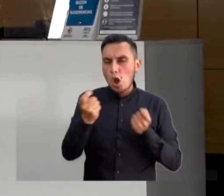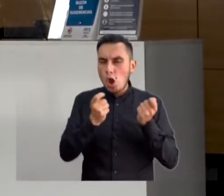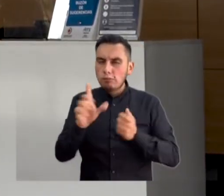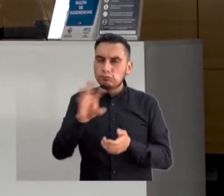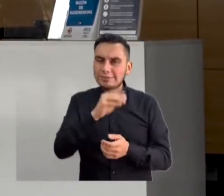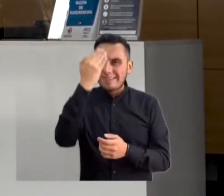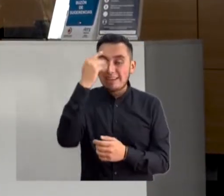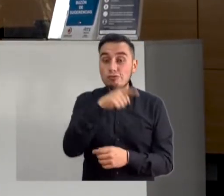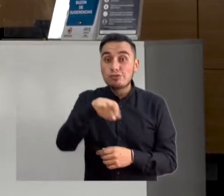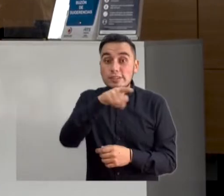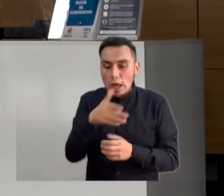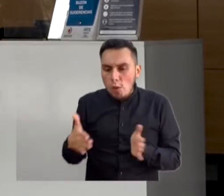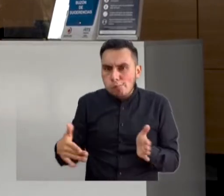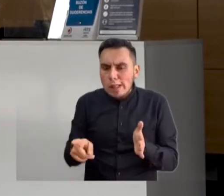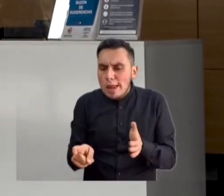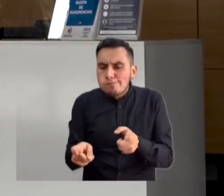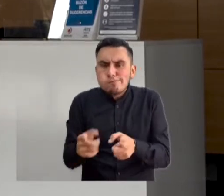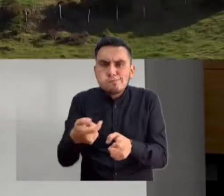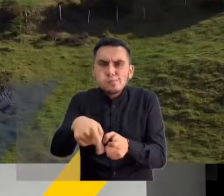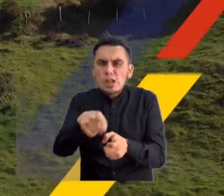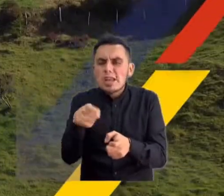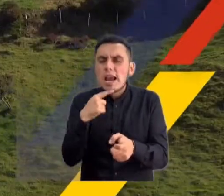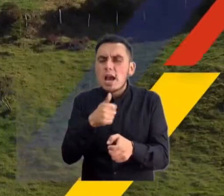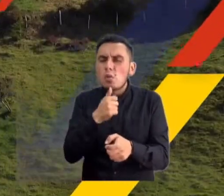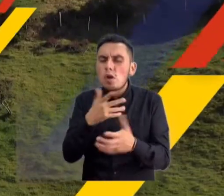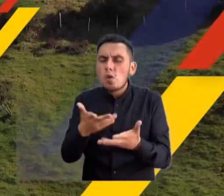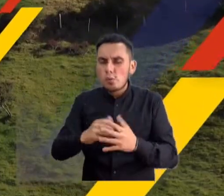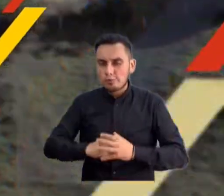sobre el acueducto de camarones y la calidad de su agua.